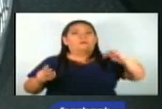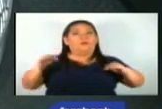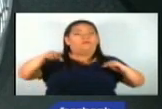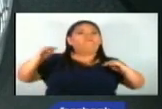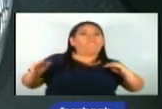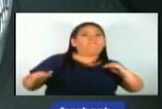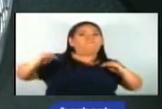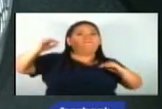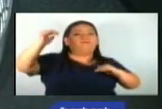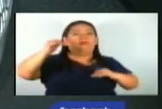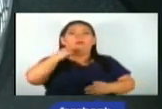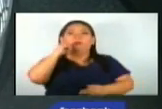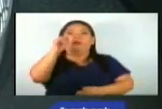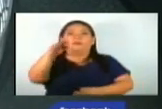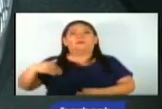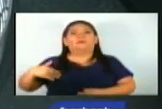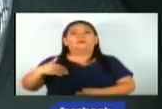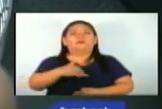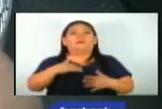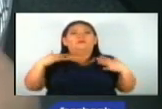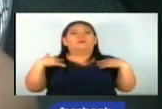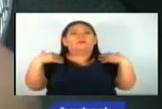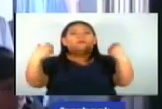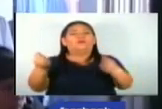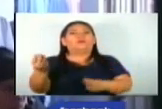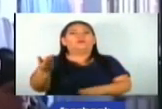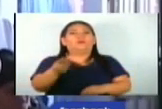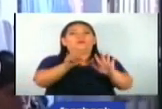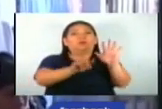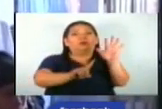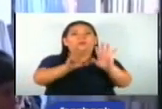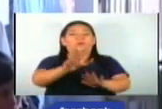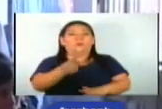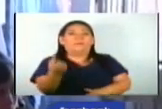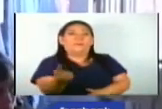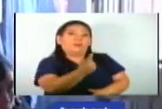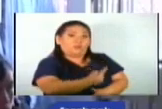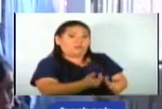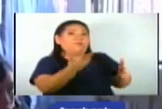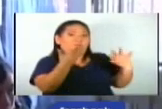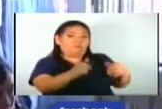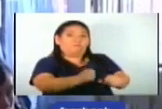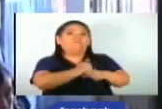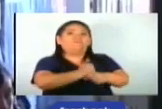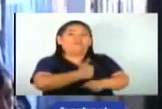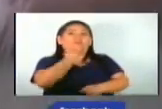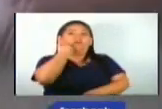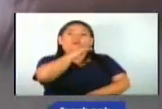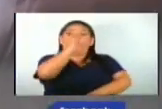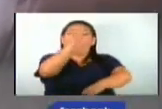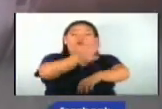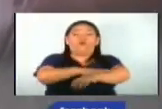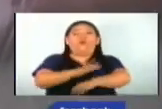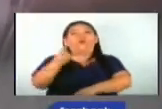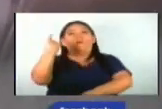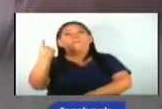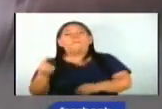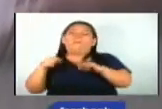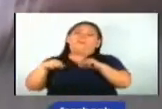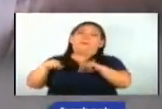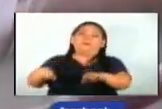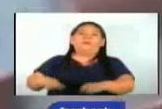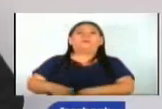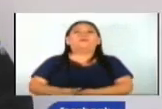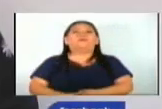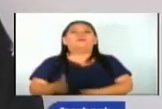Los datos del Ministerio de Salud mantienen la cifra de 62 casos confirmados y una muerte por esta enfermedad. Al momento